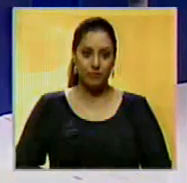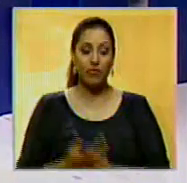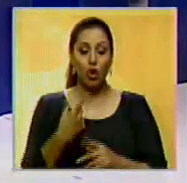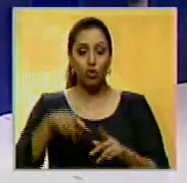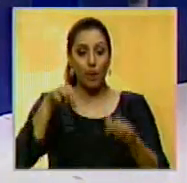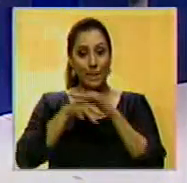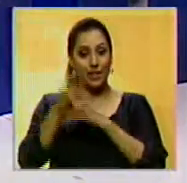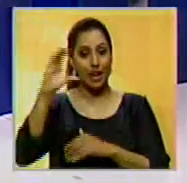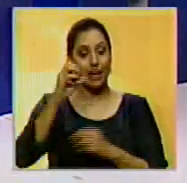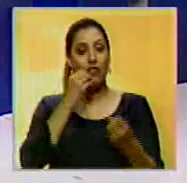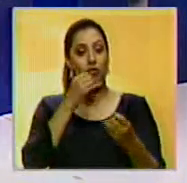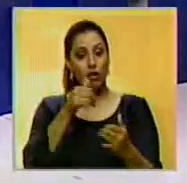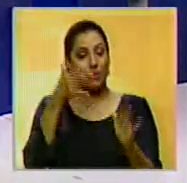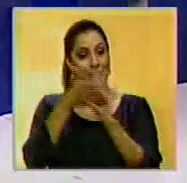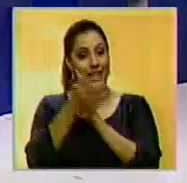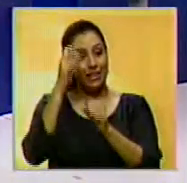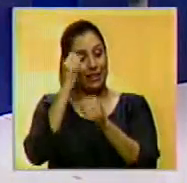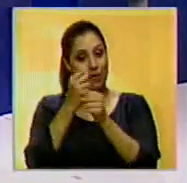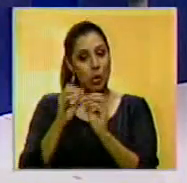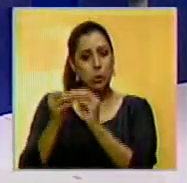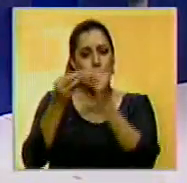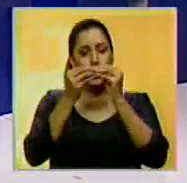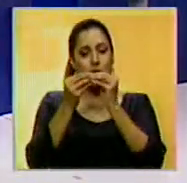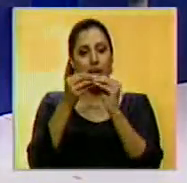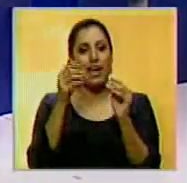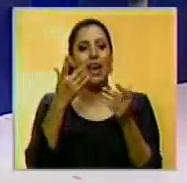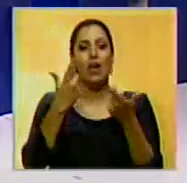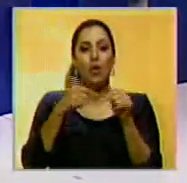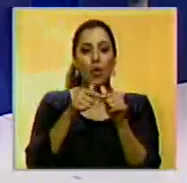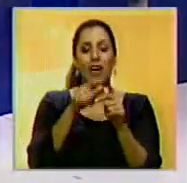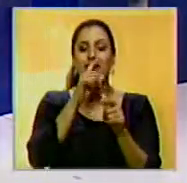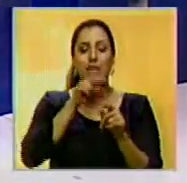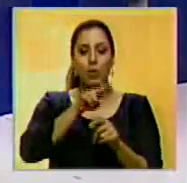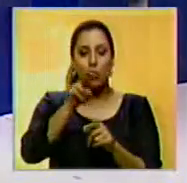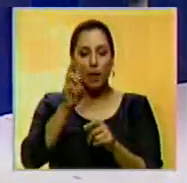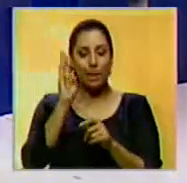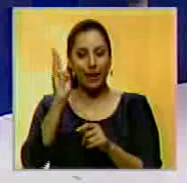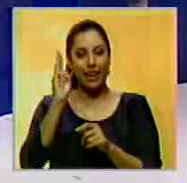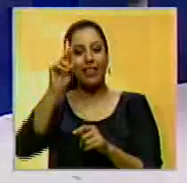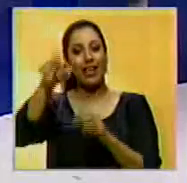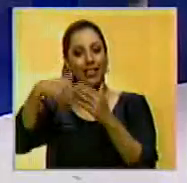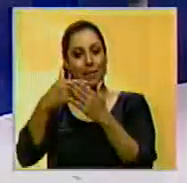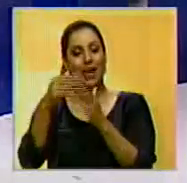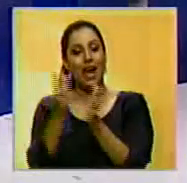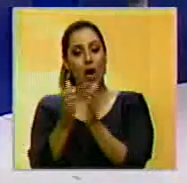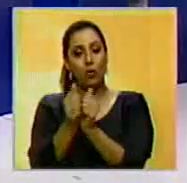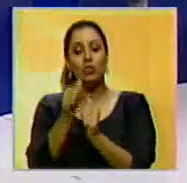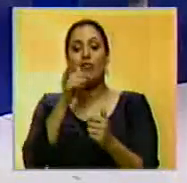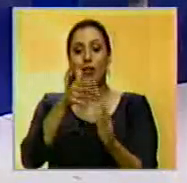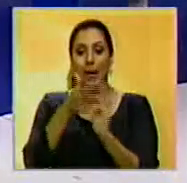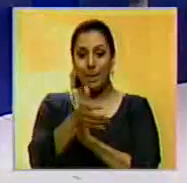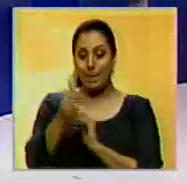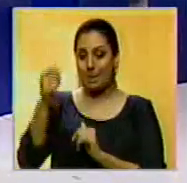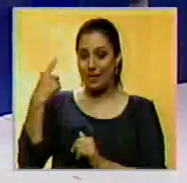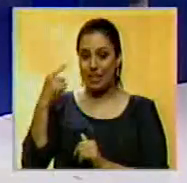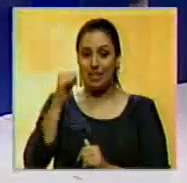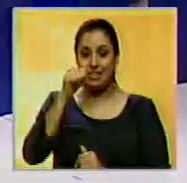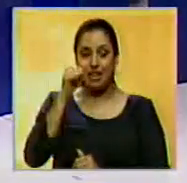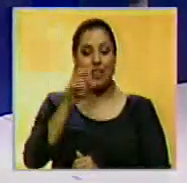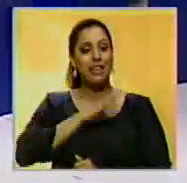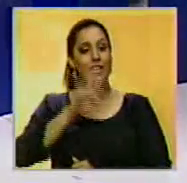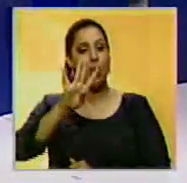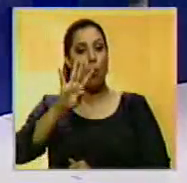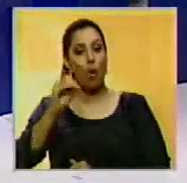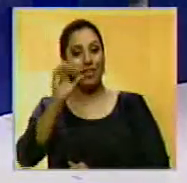El Metro de Caracas informa que los trabajos de modernización entre las estaciones en Ruiz Pineda y las adjuntas en la línea 2 iniciados el pasado sábado registran